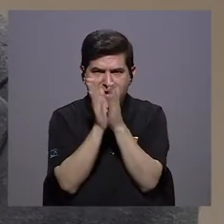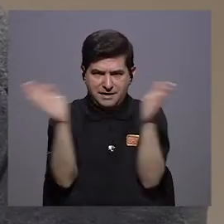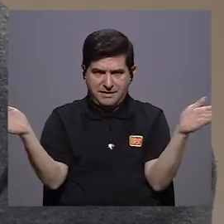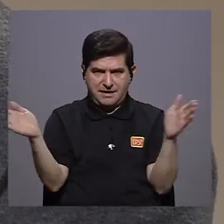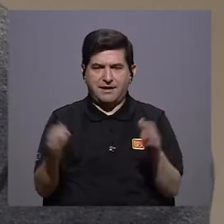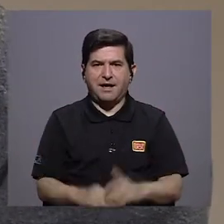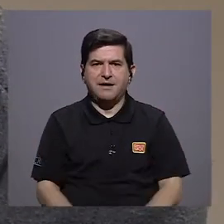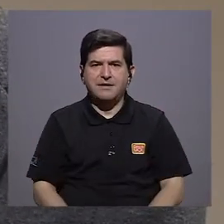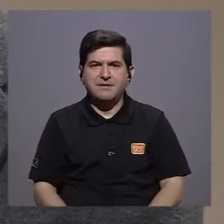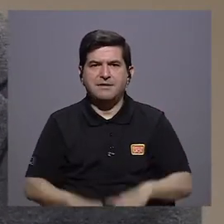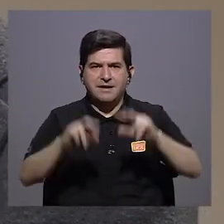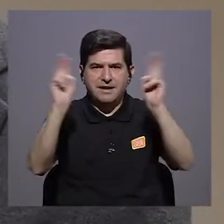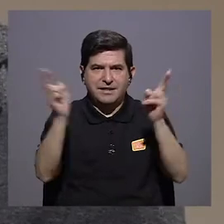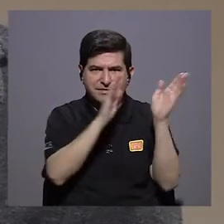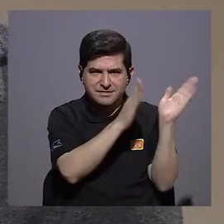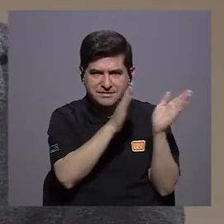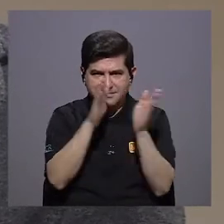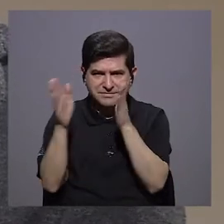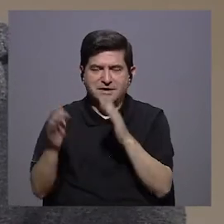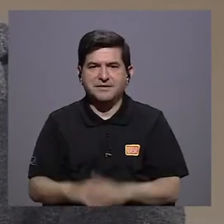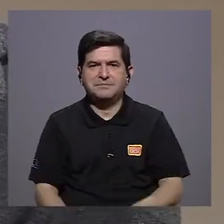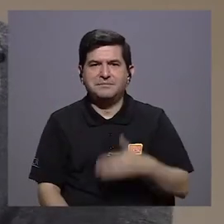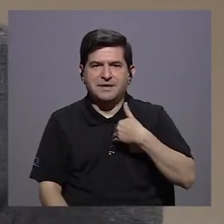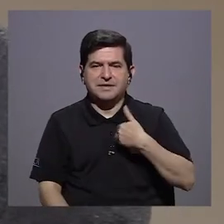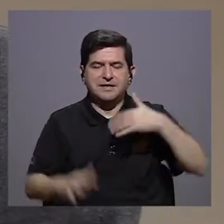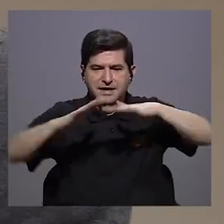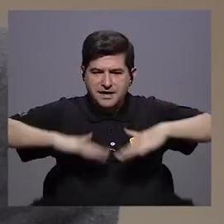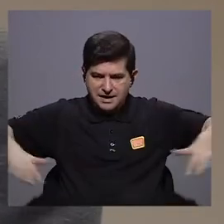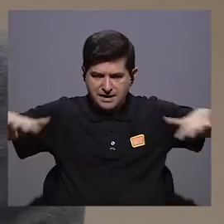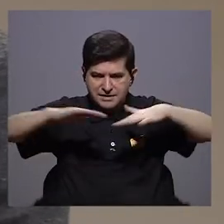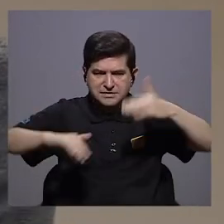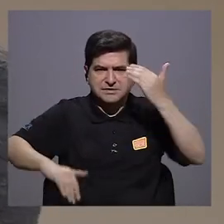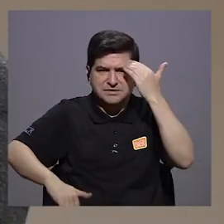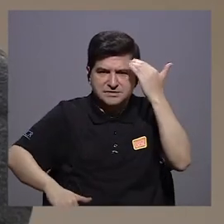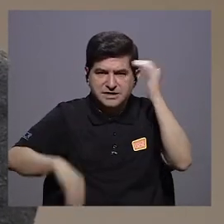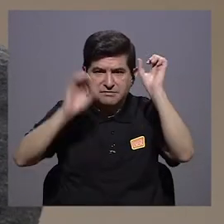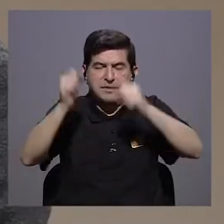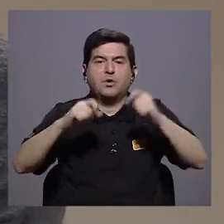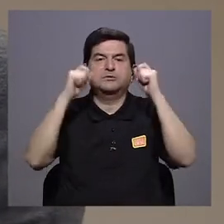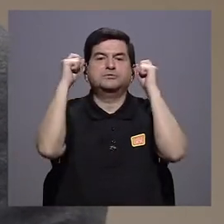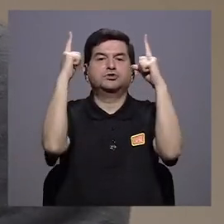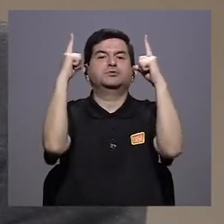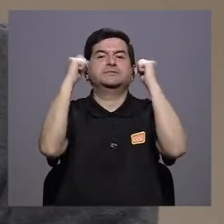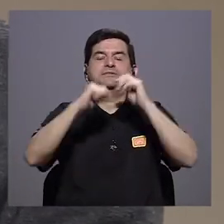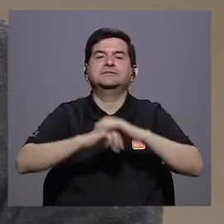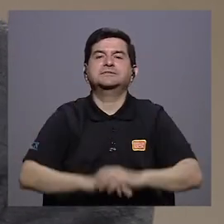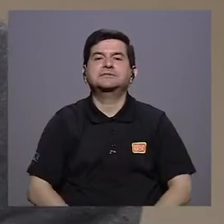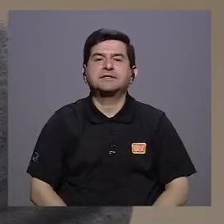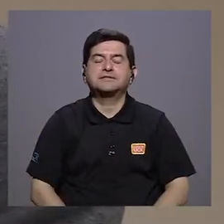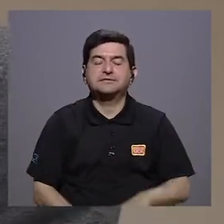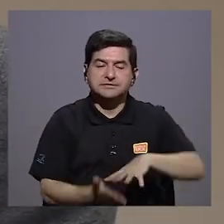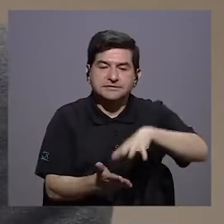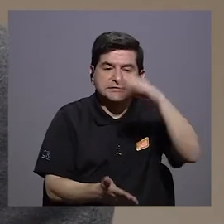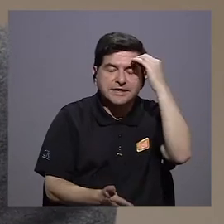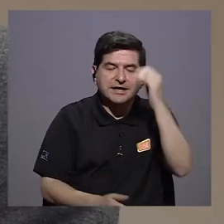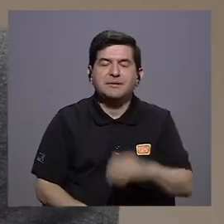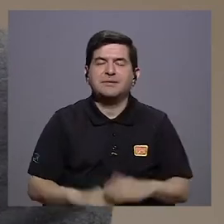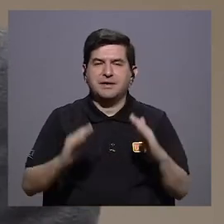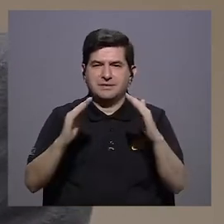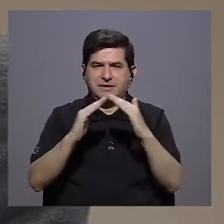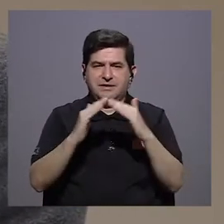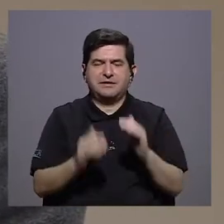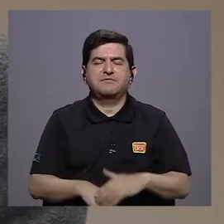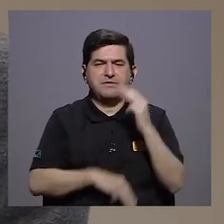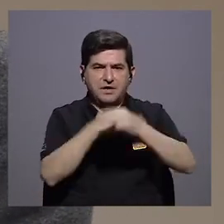en el tema de planeamiento tiene que haber un espacio para saber que pueden haber sorpresas, ¿verdad? Tenemos que aprender a vivir en un mundo